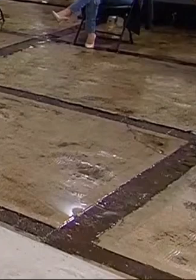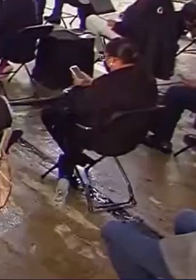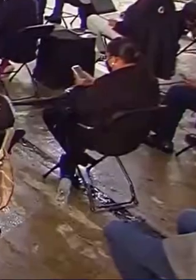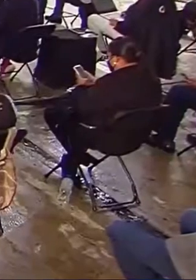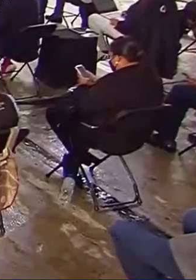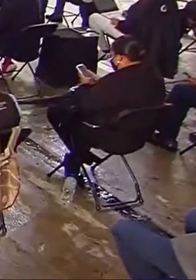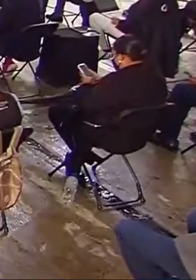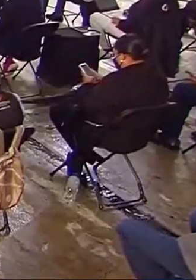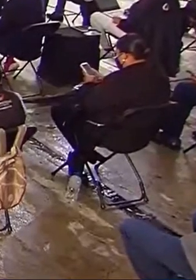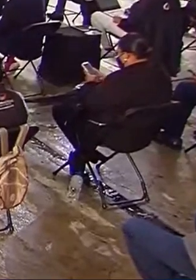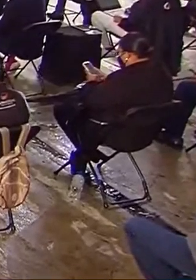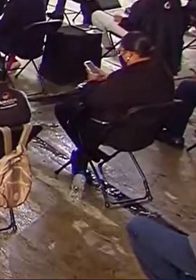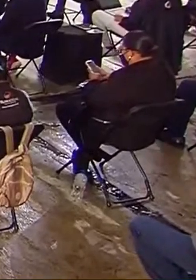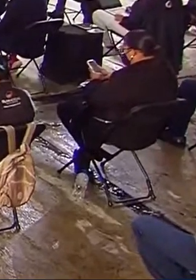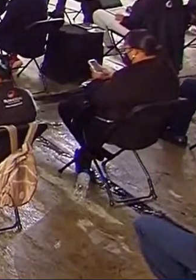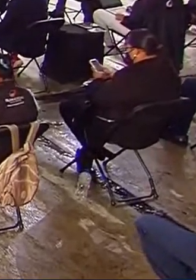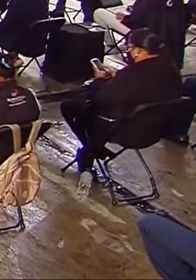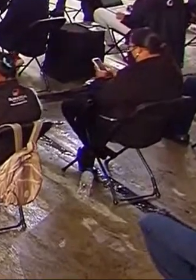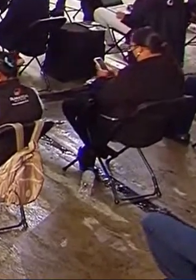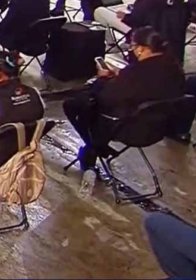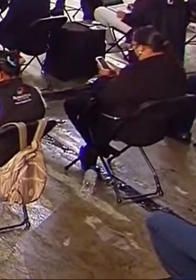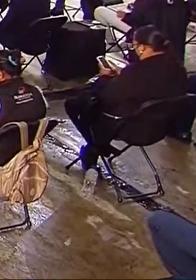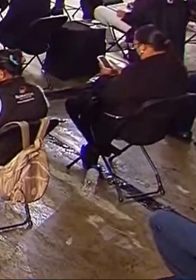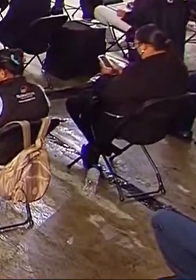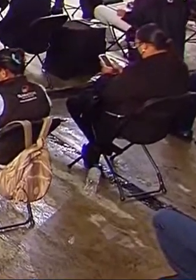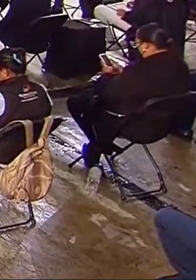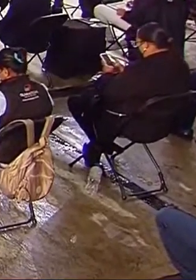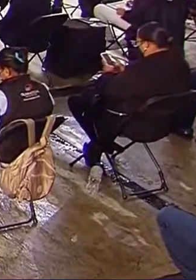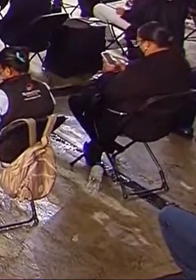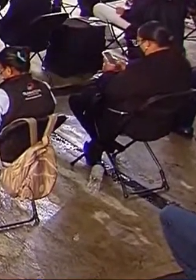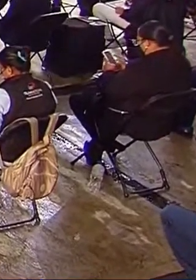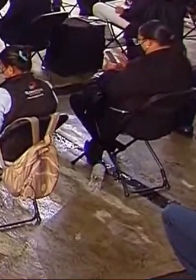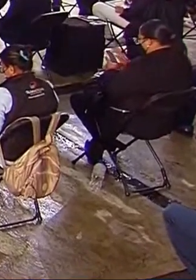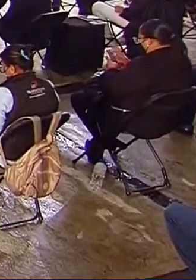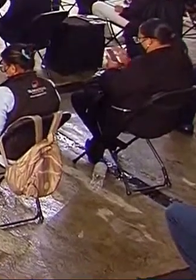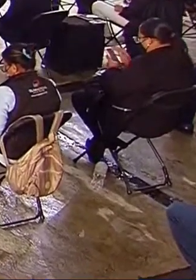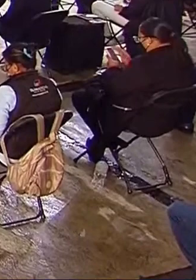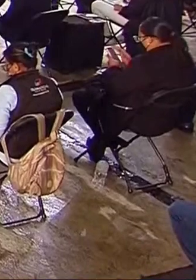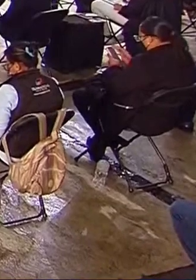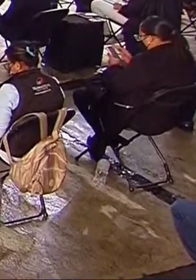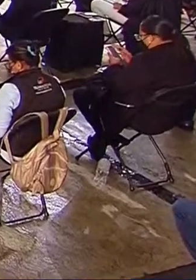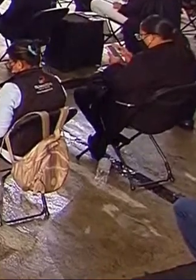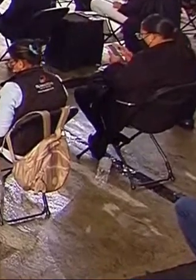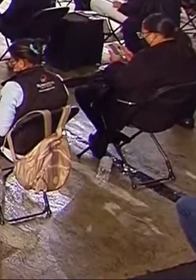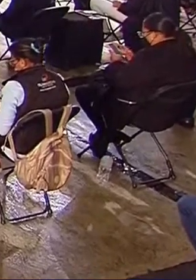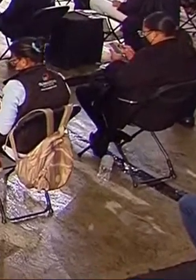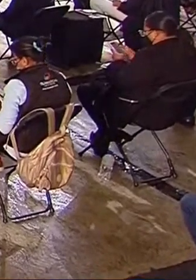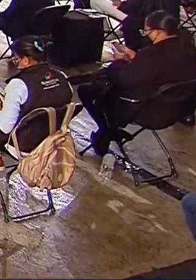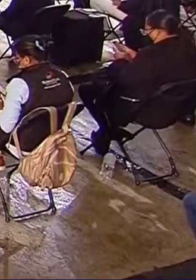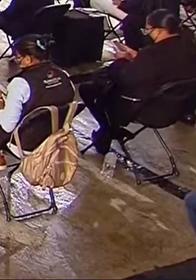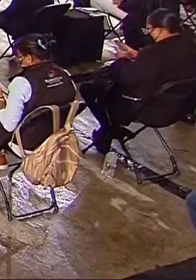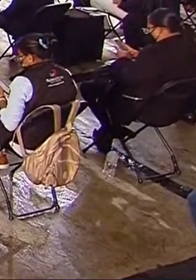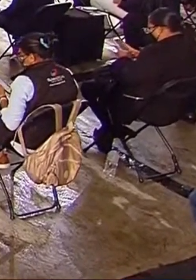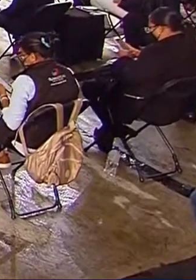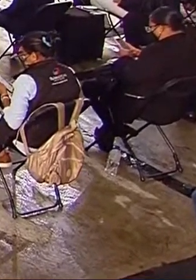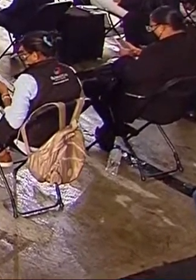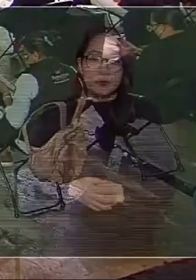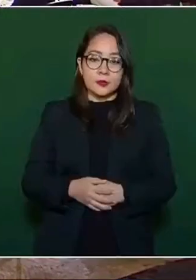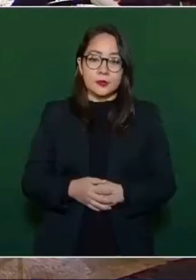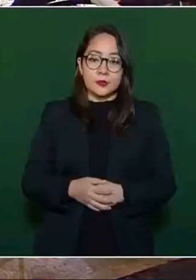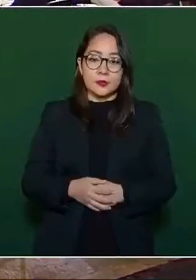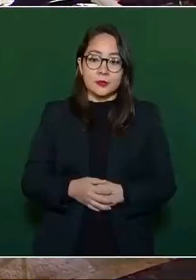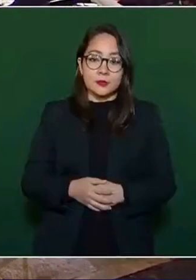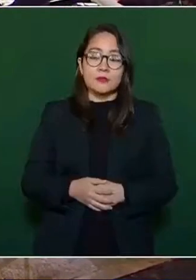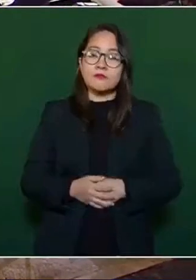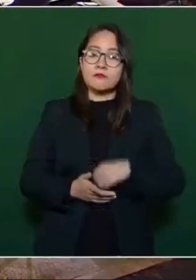Presidente, buenos días. Claudia Montero, de Alcalor Político. Me gustaría preguntarle con respecto al regreso a clases el próximo